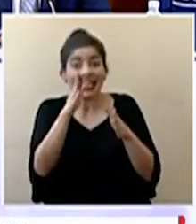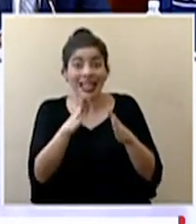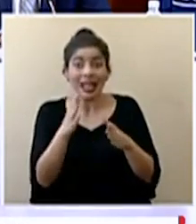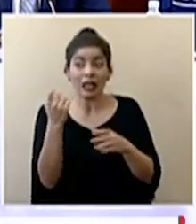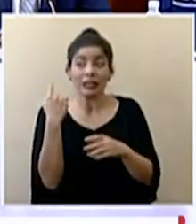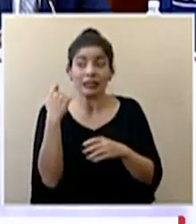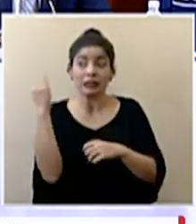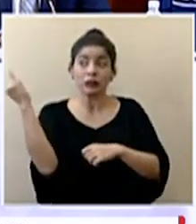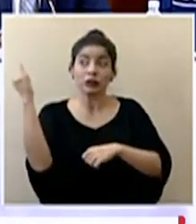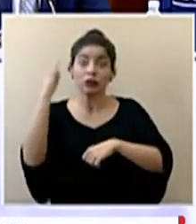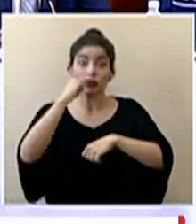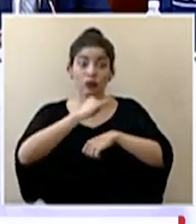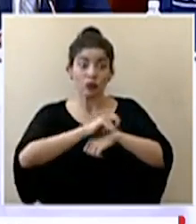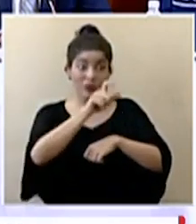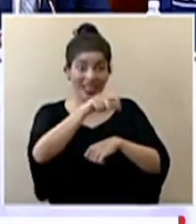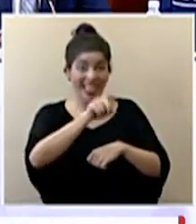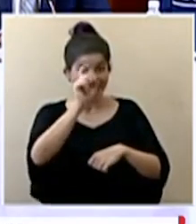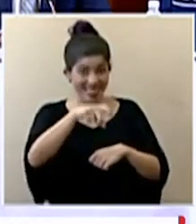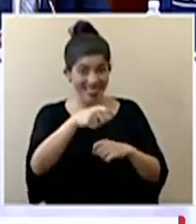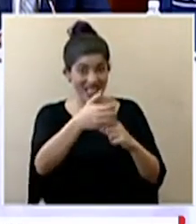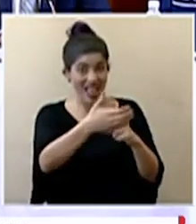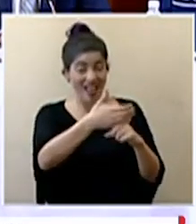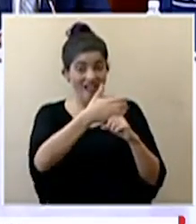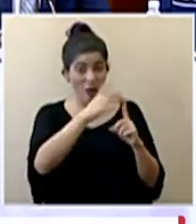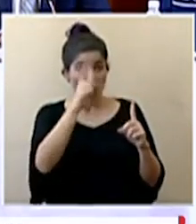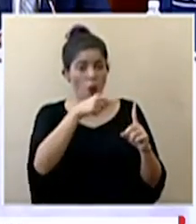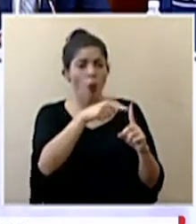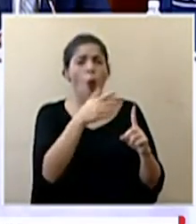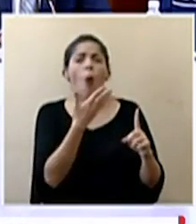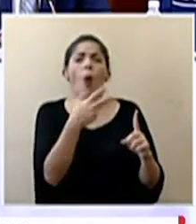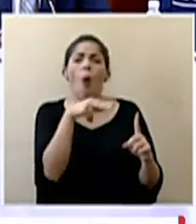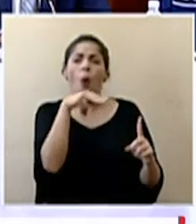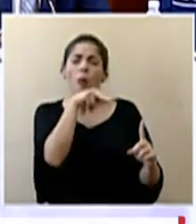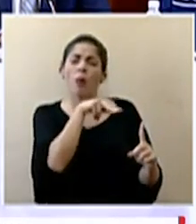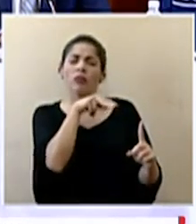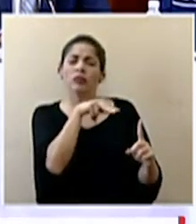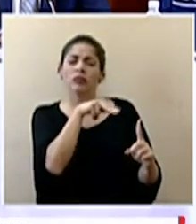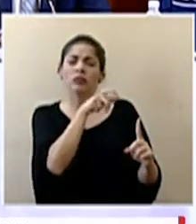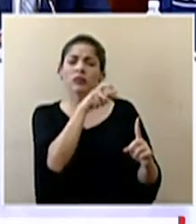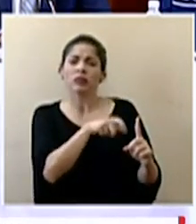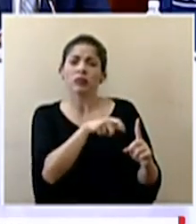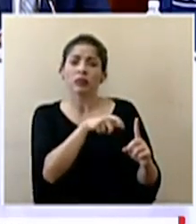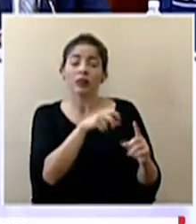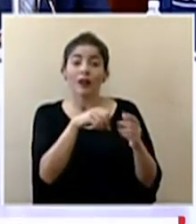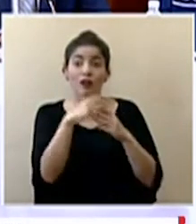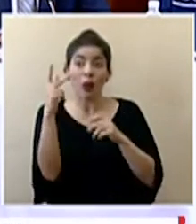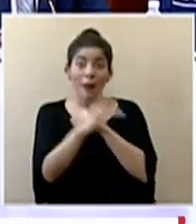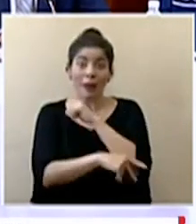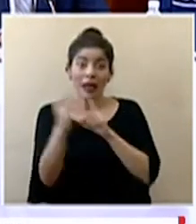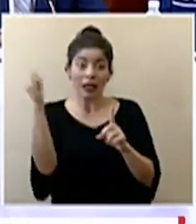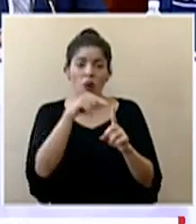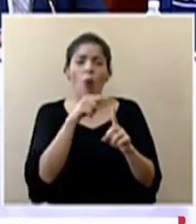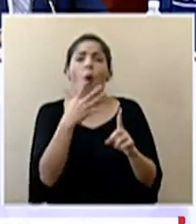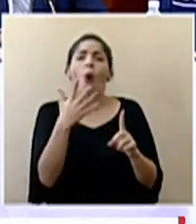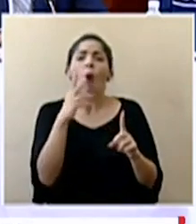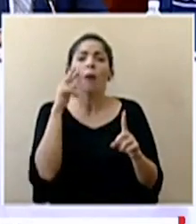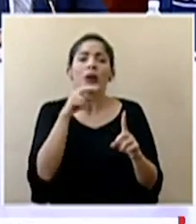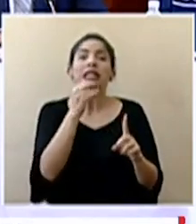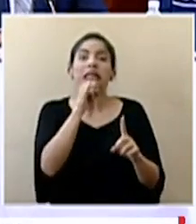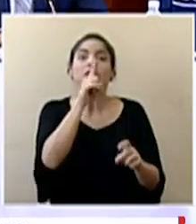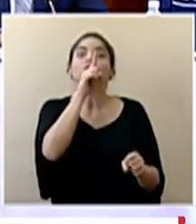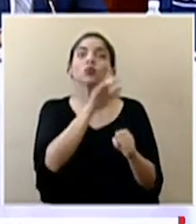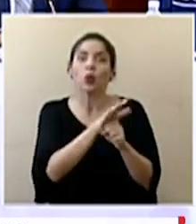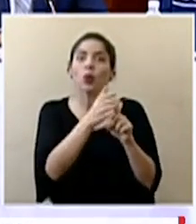recientemente y deben acogerse al aislamiento obligatorio cómo verifican que los ticos que llegan del extranjero cumplan con el aislamiento además